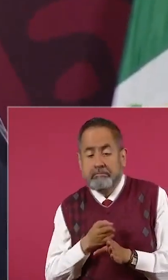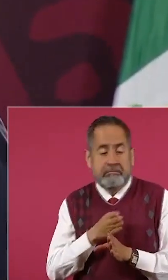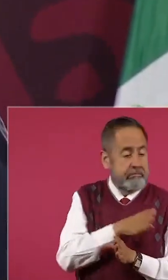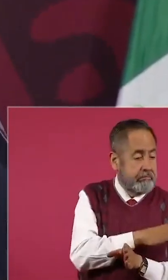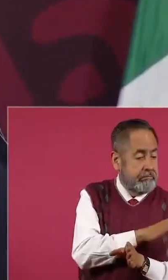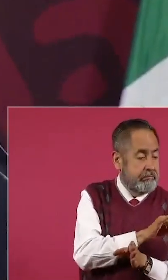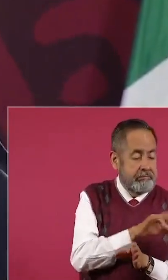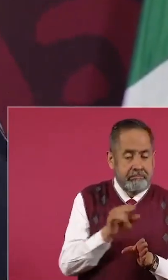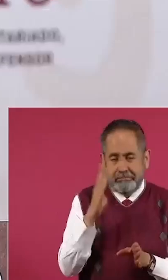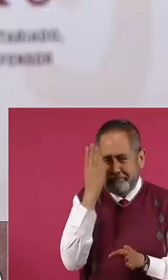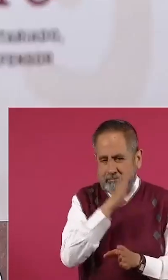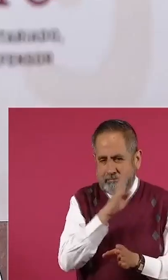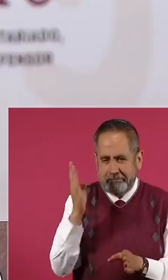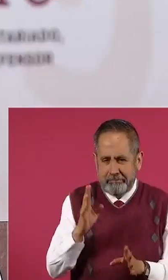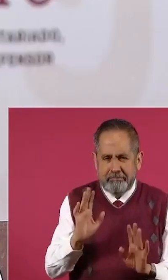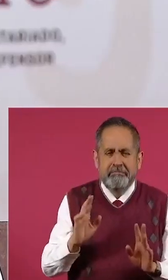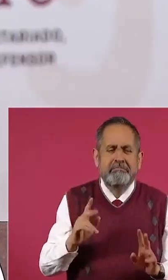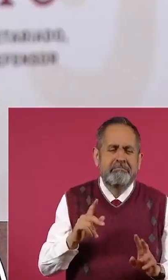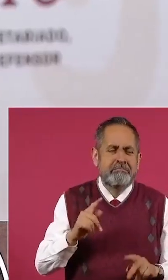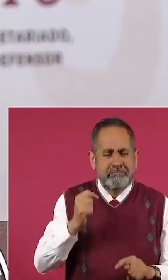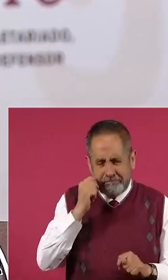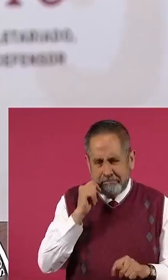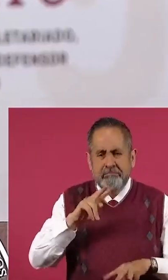Pero bueno, vamos a hacerlo, ¿no?